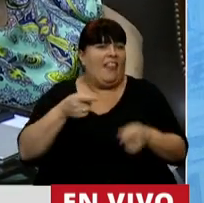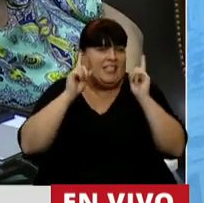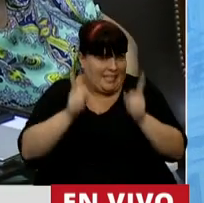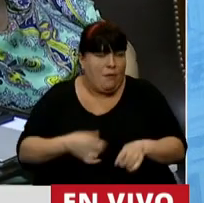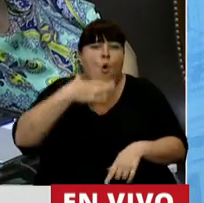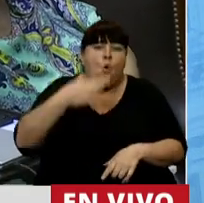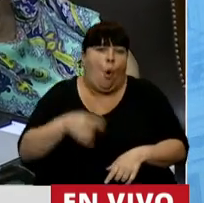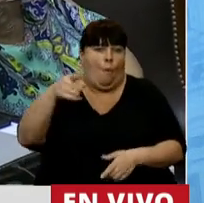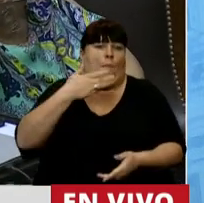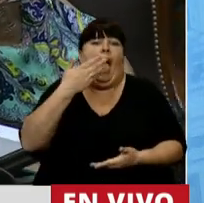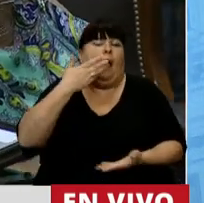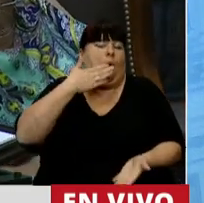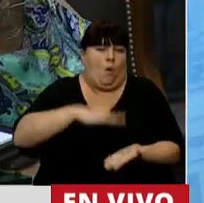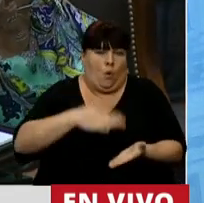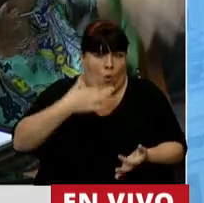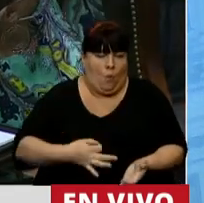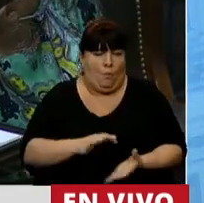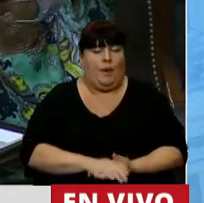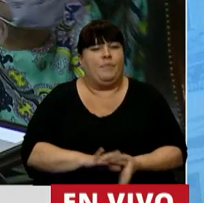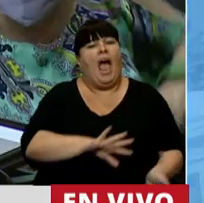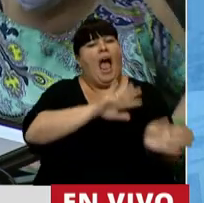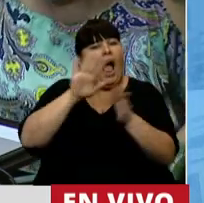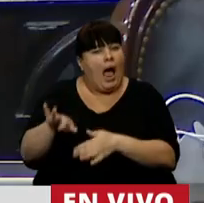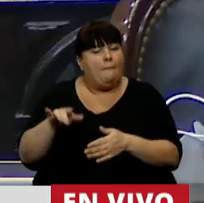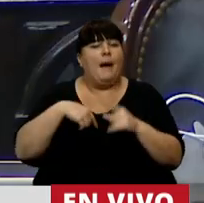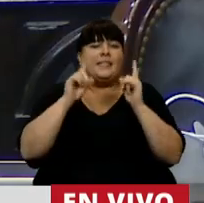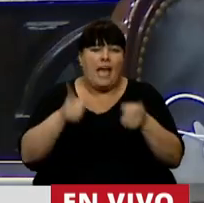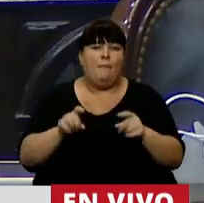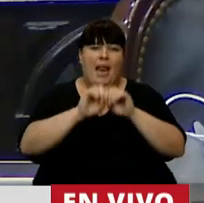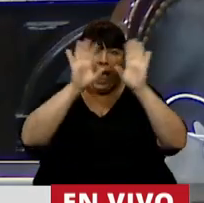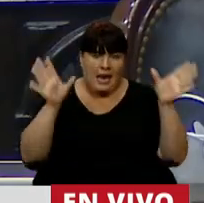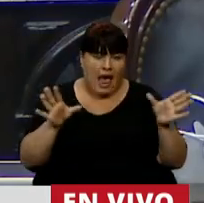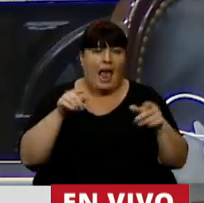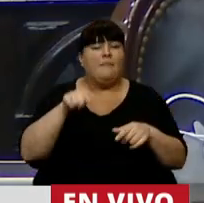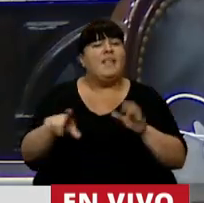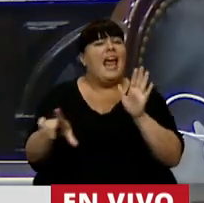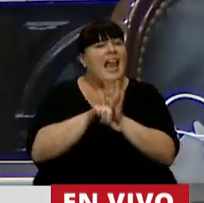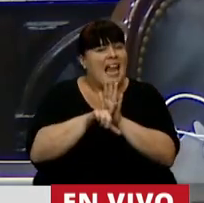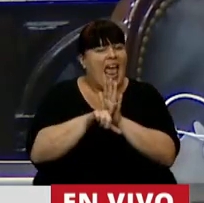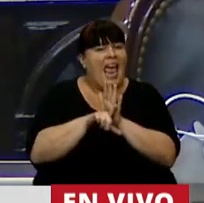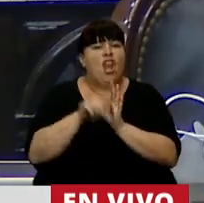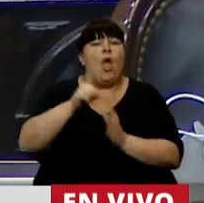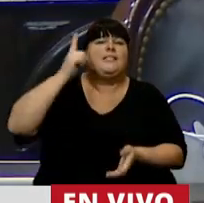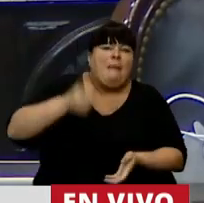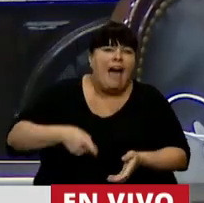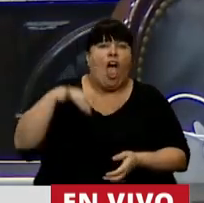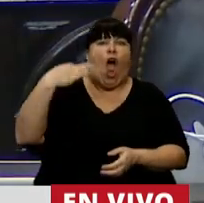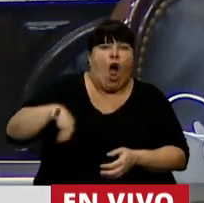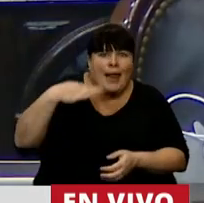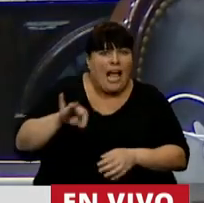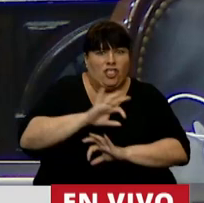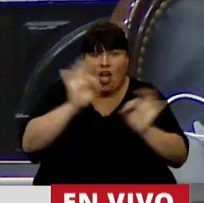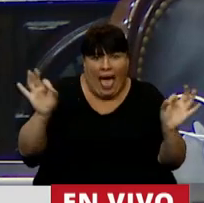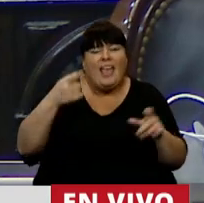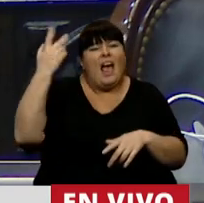Fernández cumpliendo con su palabra. Por otro lado, quería también aclarar que esta es una ley que no impone ni obliga absolutamente